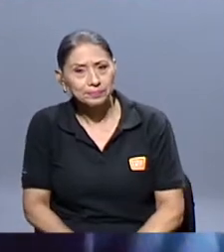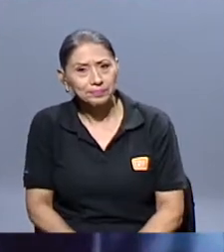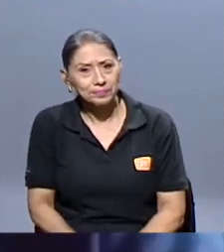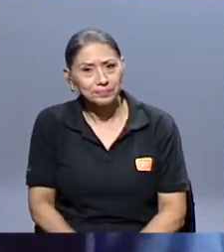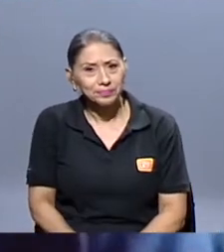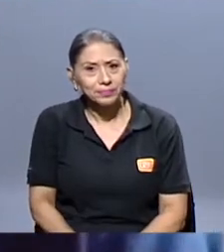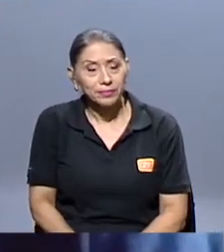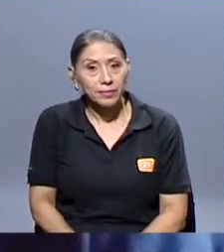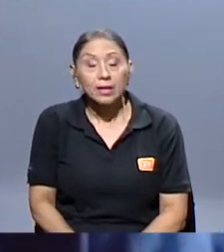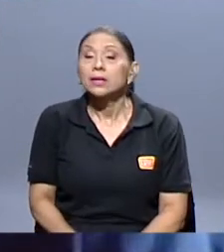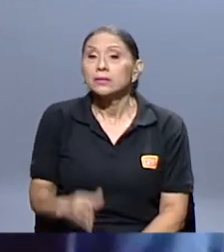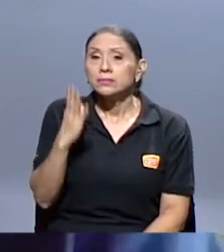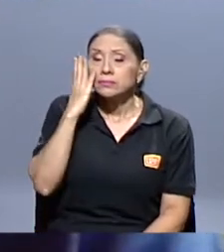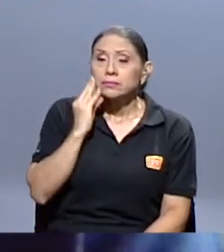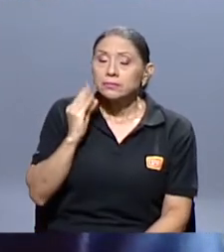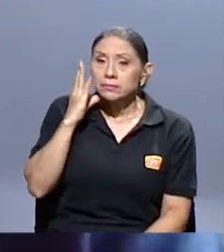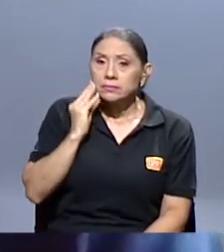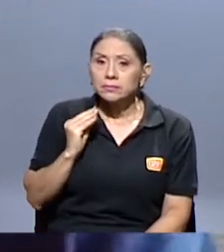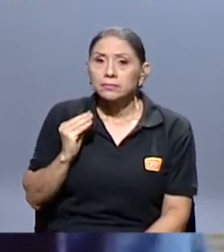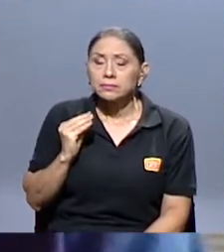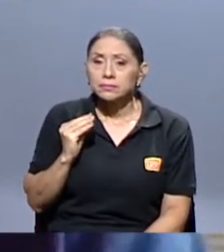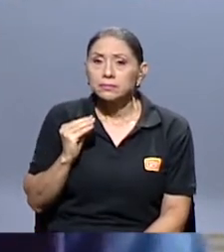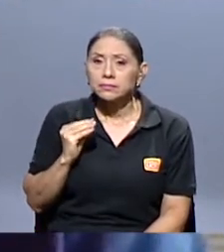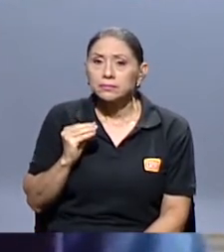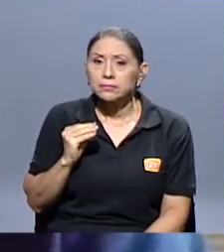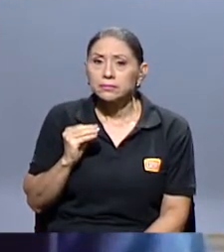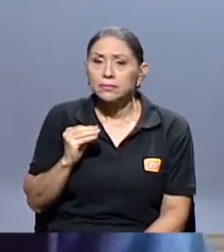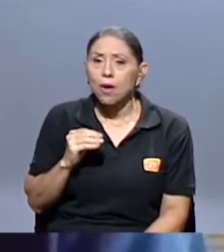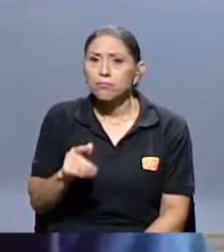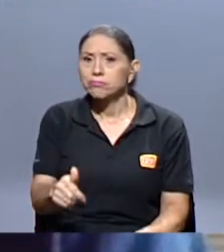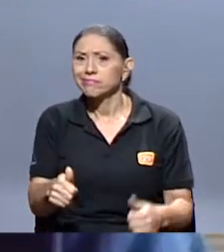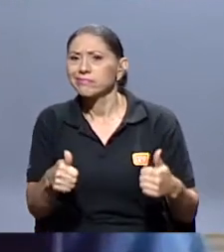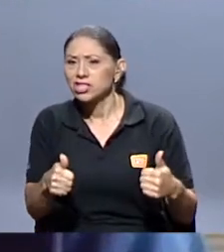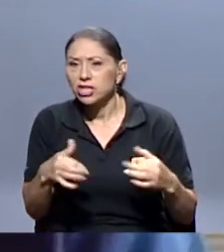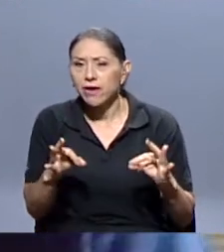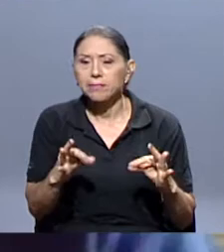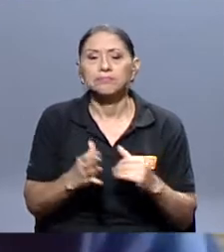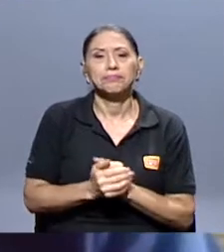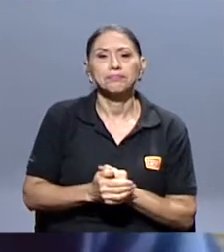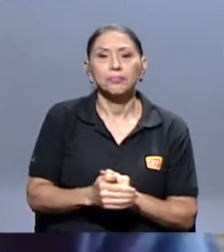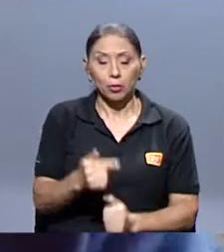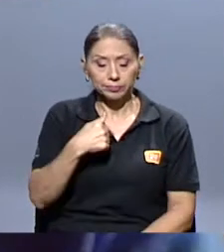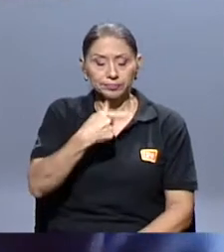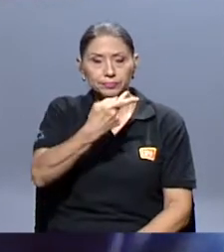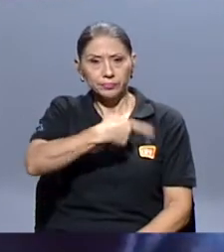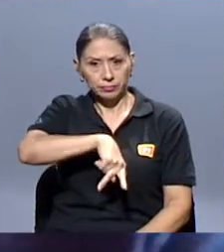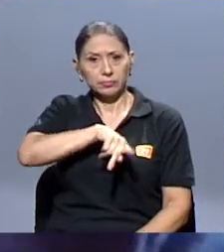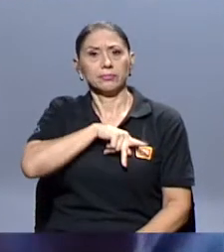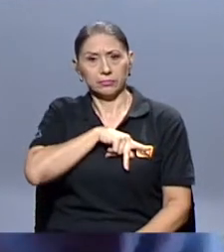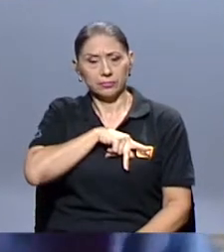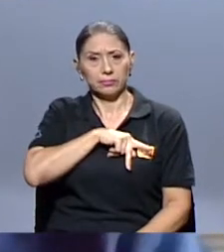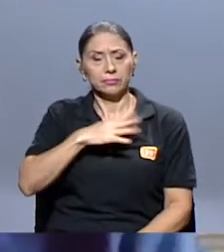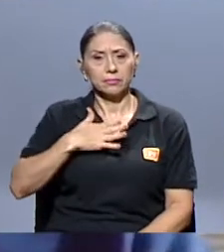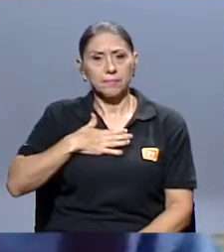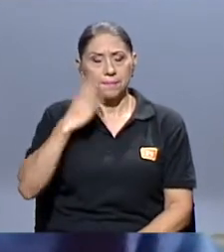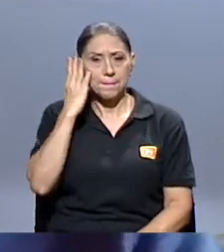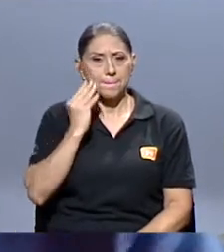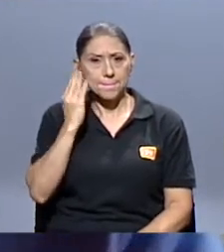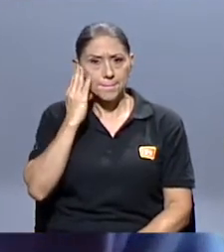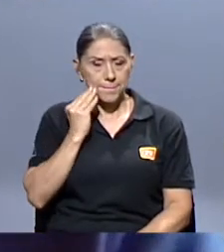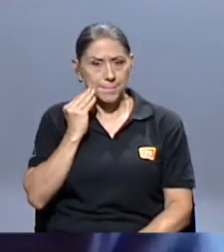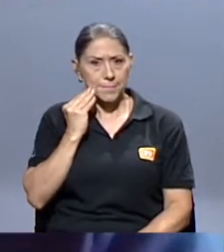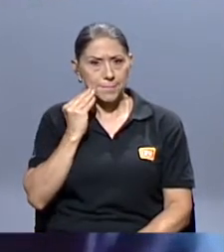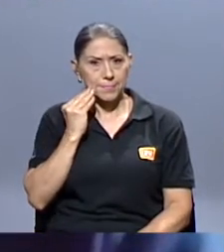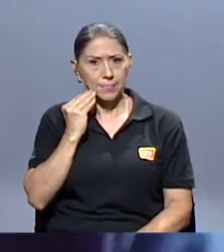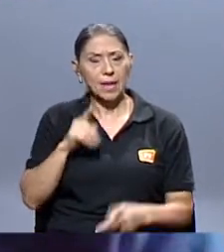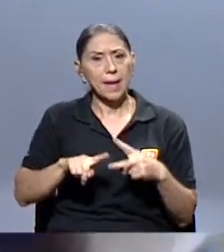Fue una vivencia muy chiva, digamos yo personalmente. Desde mi experiencia he